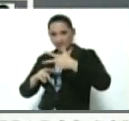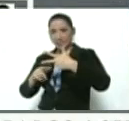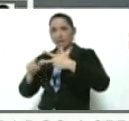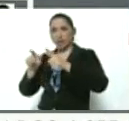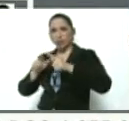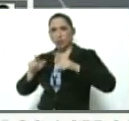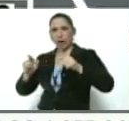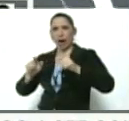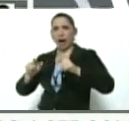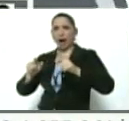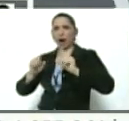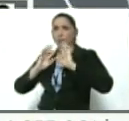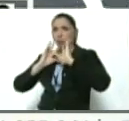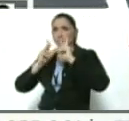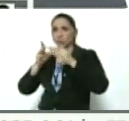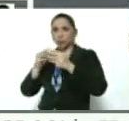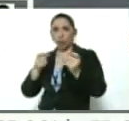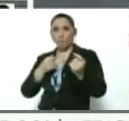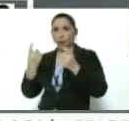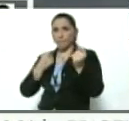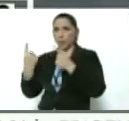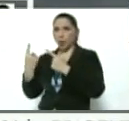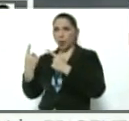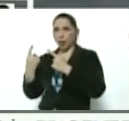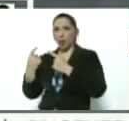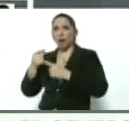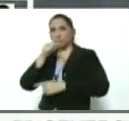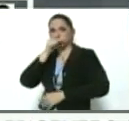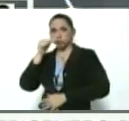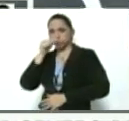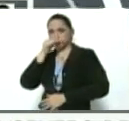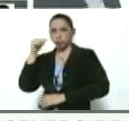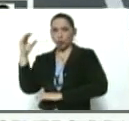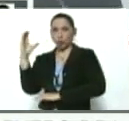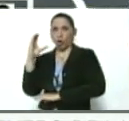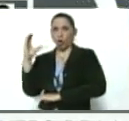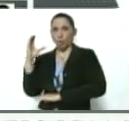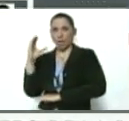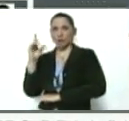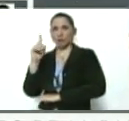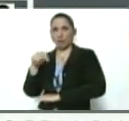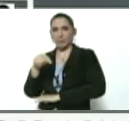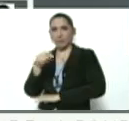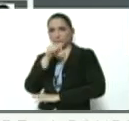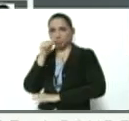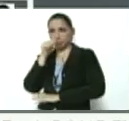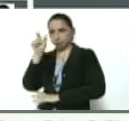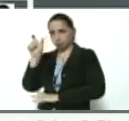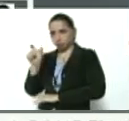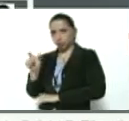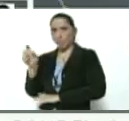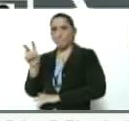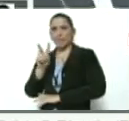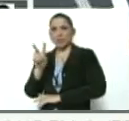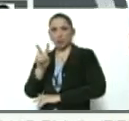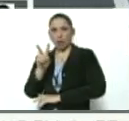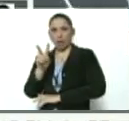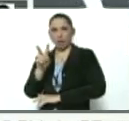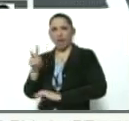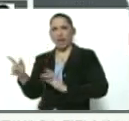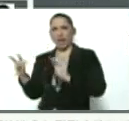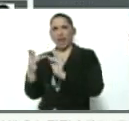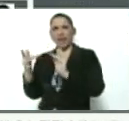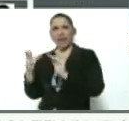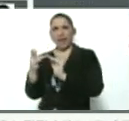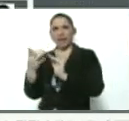para proporcionar todos los elementos logísticos y operativos, el narcotráfico colombiano y narcotraficante venezolano. El enlace